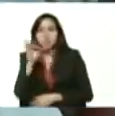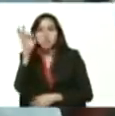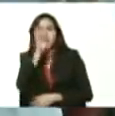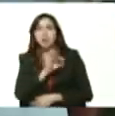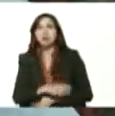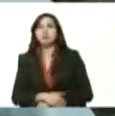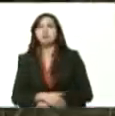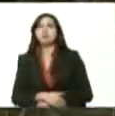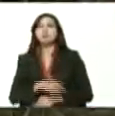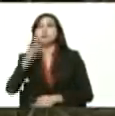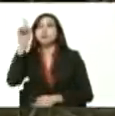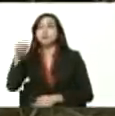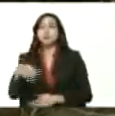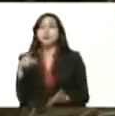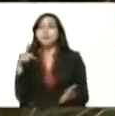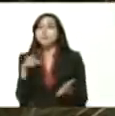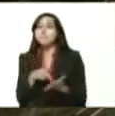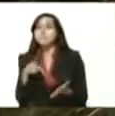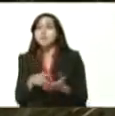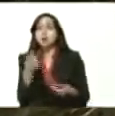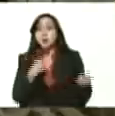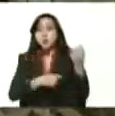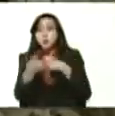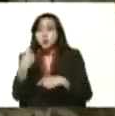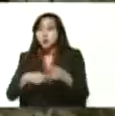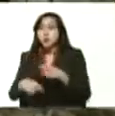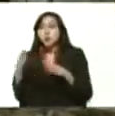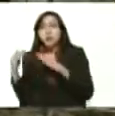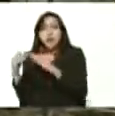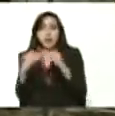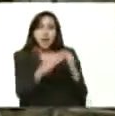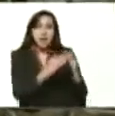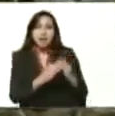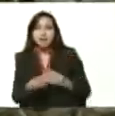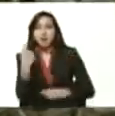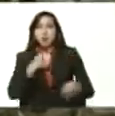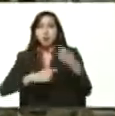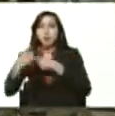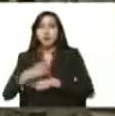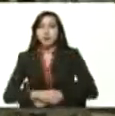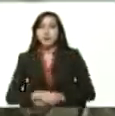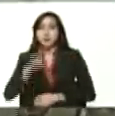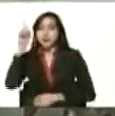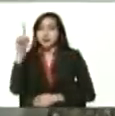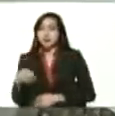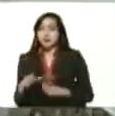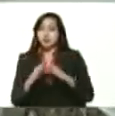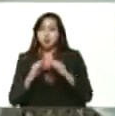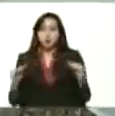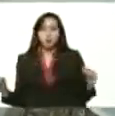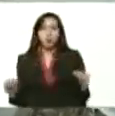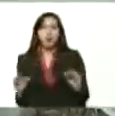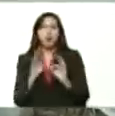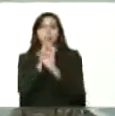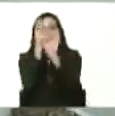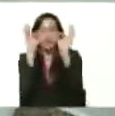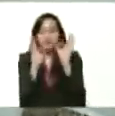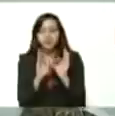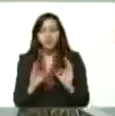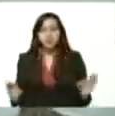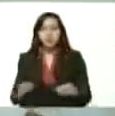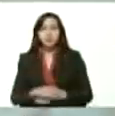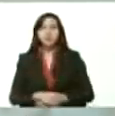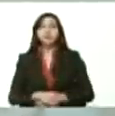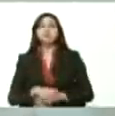están participando en esta expoventa casas comerciales y toda una parte de la